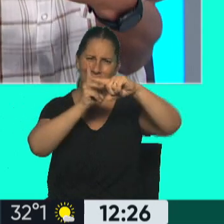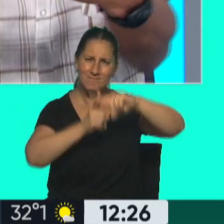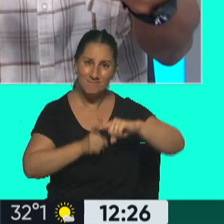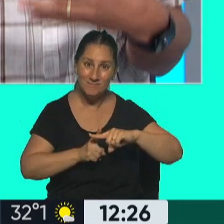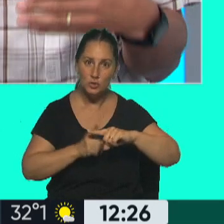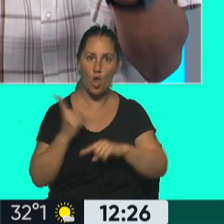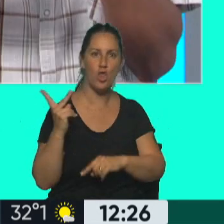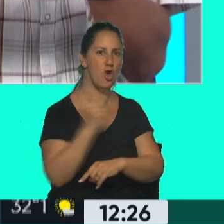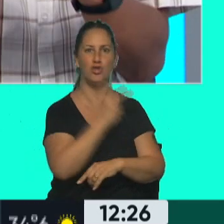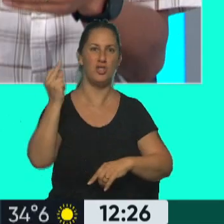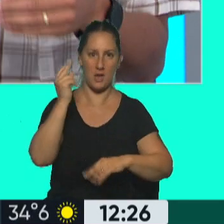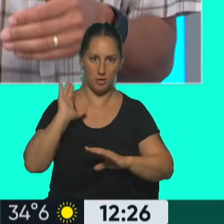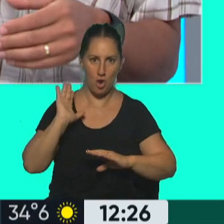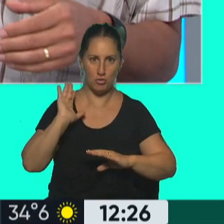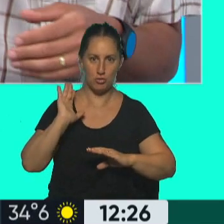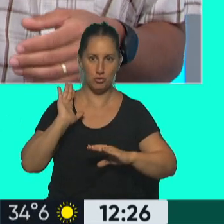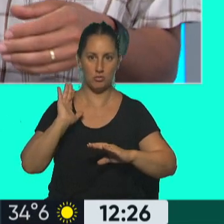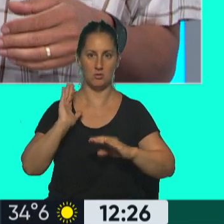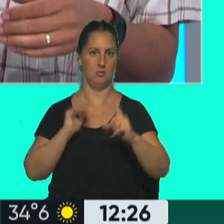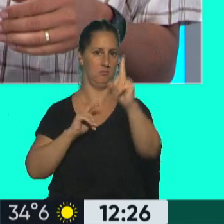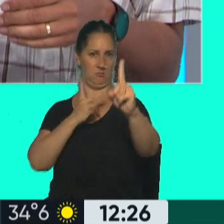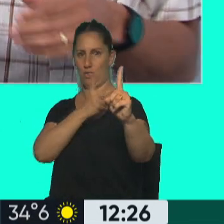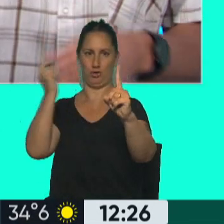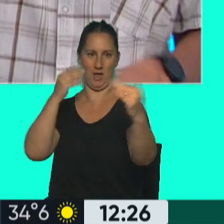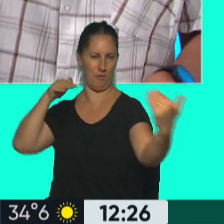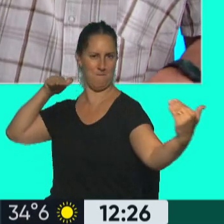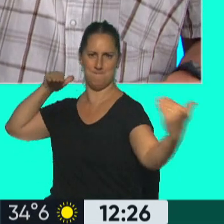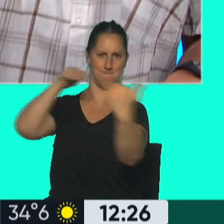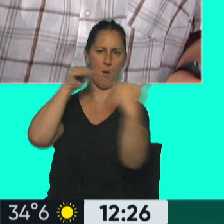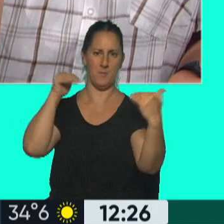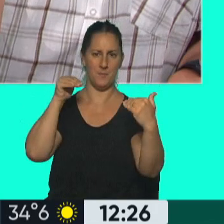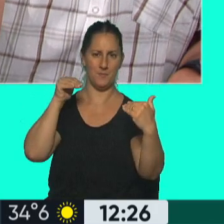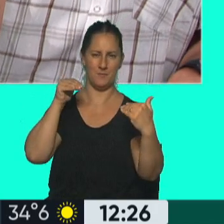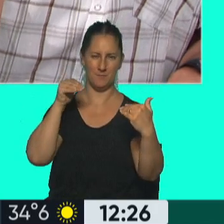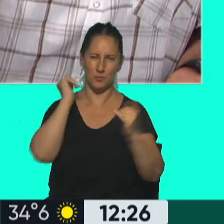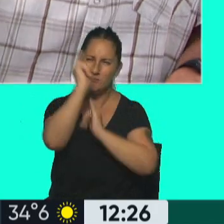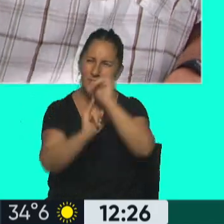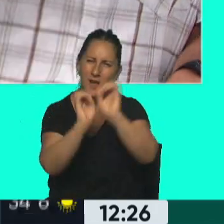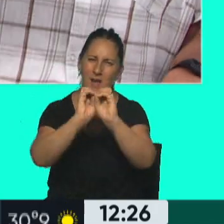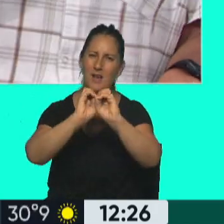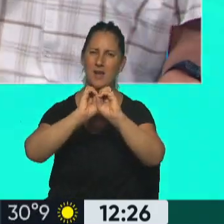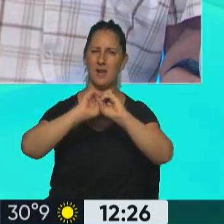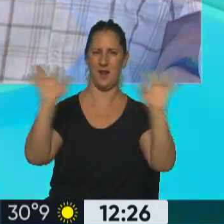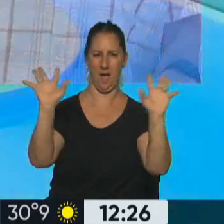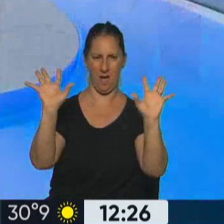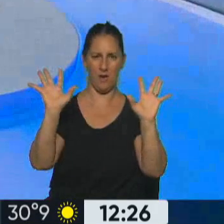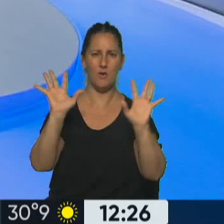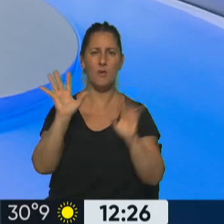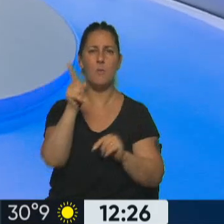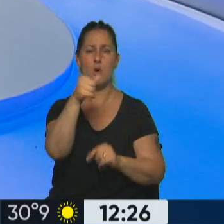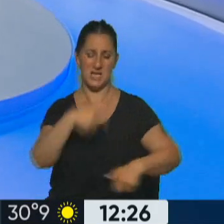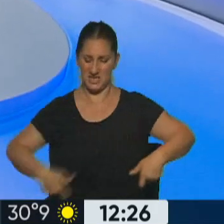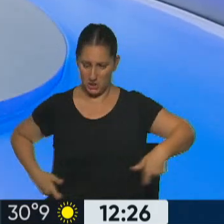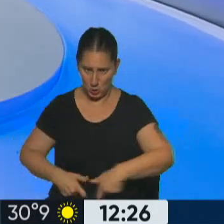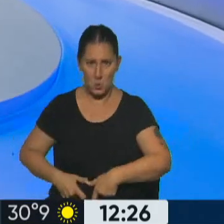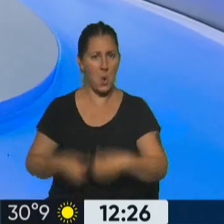suman, o sea que te la pusiste contra un palo a 200. O sea, yo quiero que se entienda esto. Porque una verdad, vos tenés puesto el cinturón